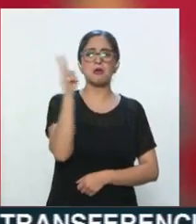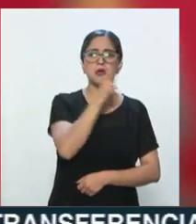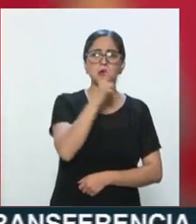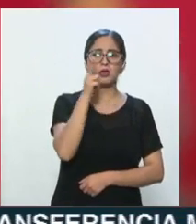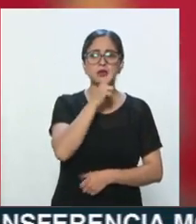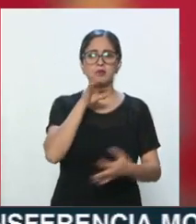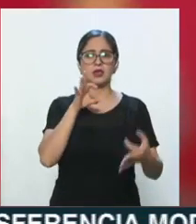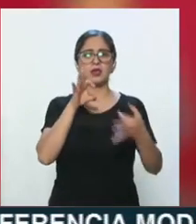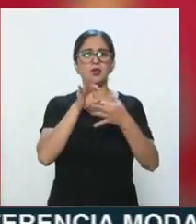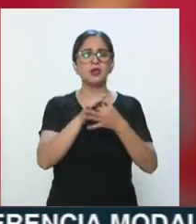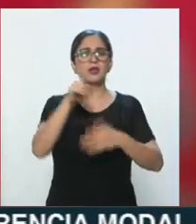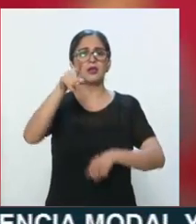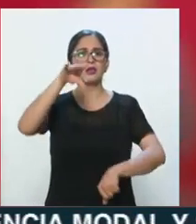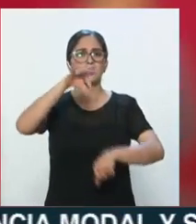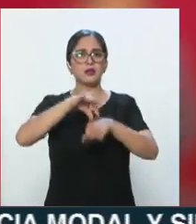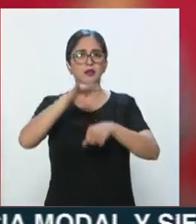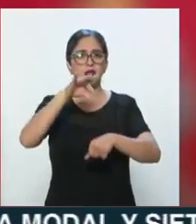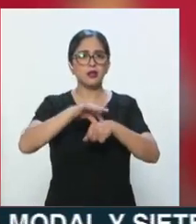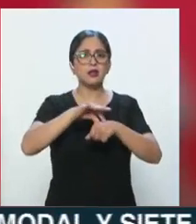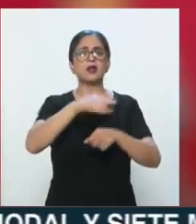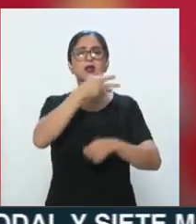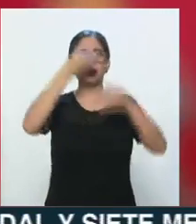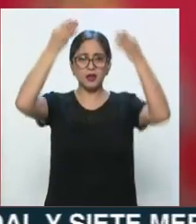médicos, enfermeras,